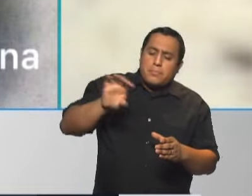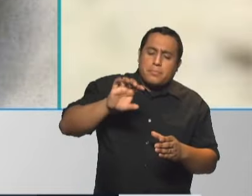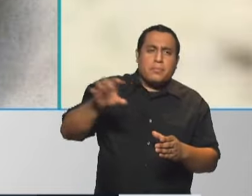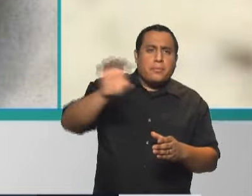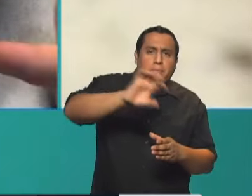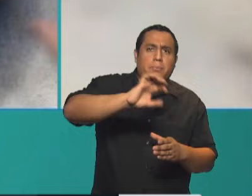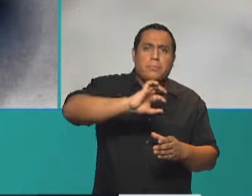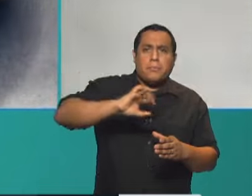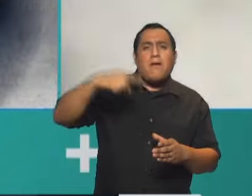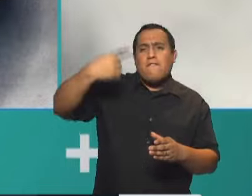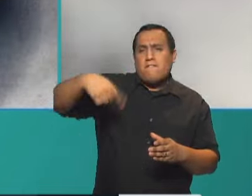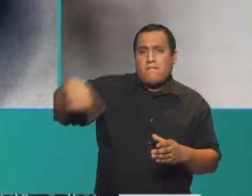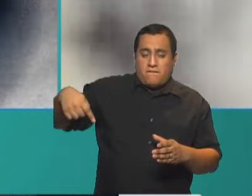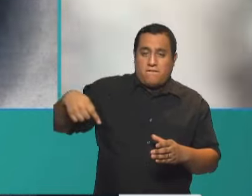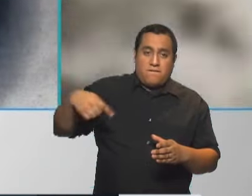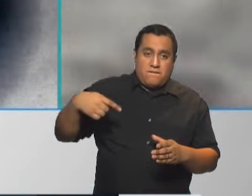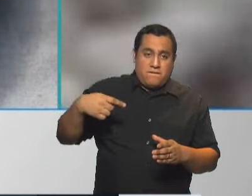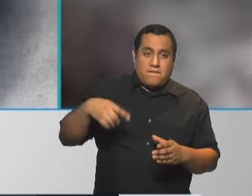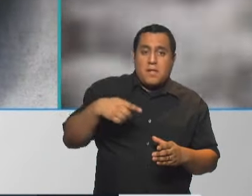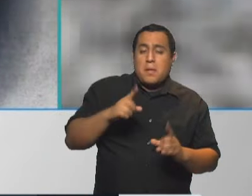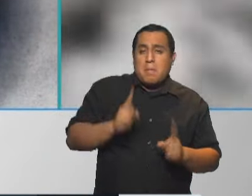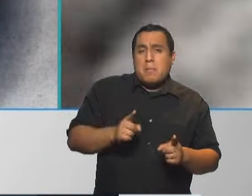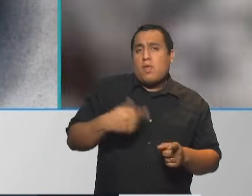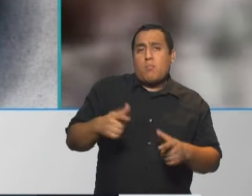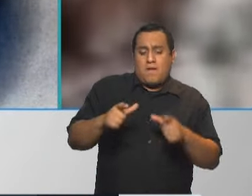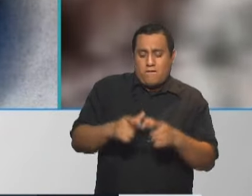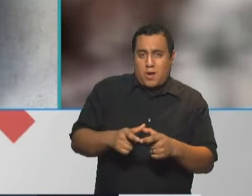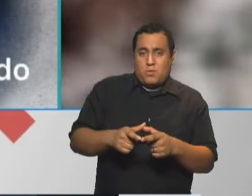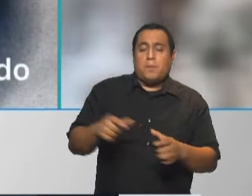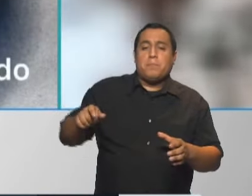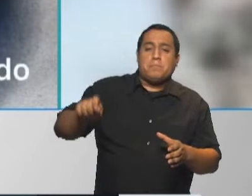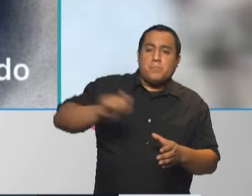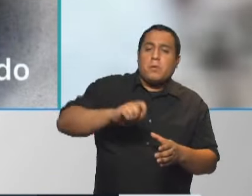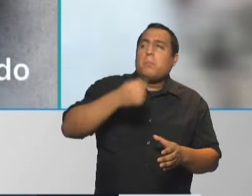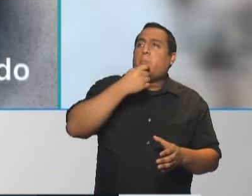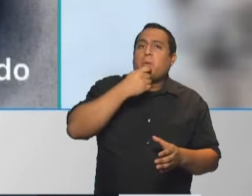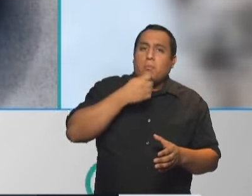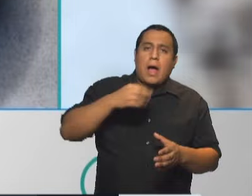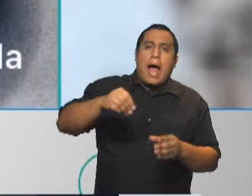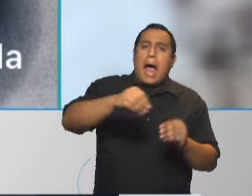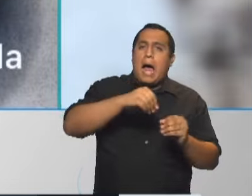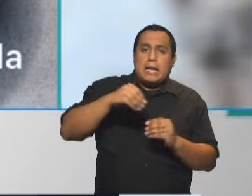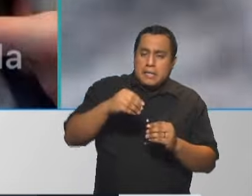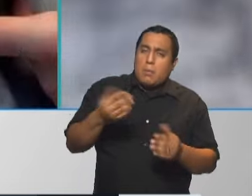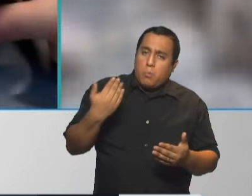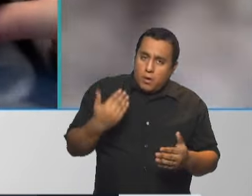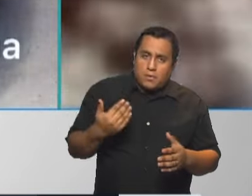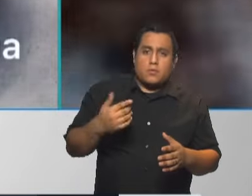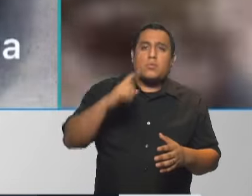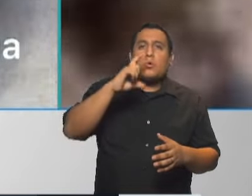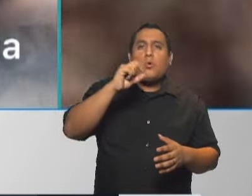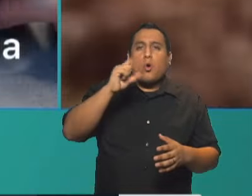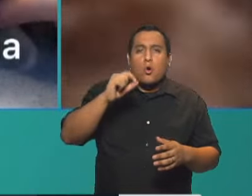ingredientes para que tome la consistencia del brownie, por ejemplo le podemos agregar algún tipo de harina, le podemos agregar coco